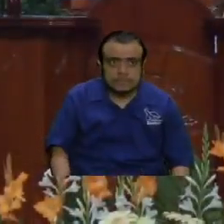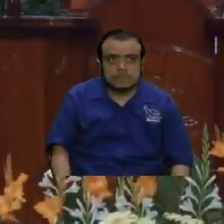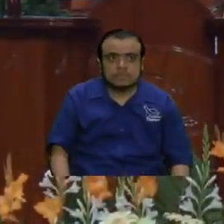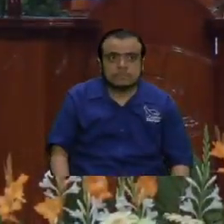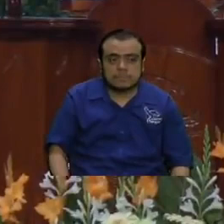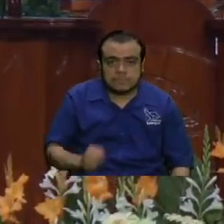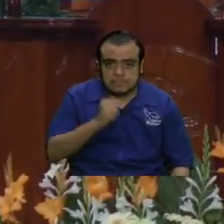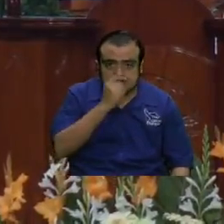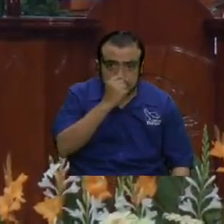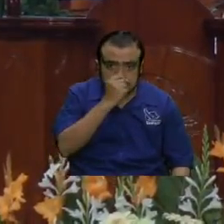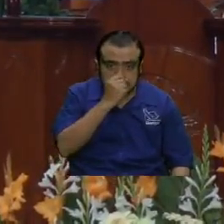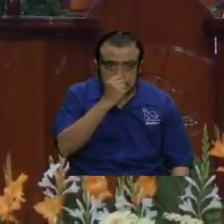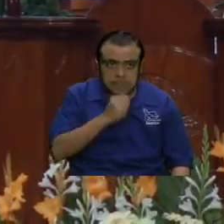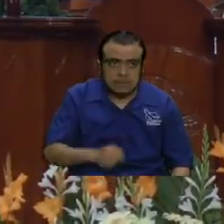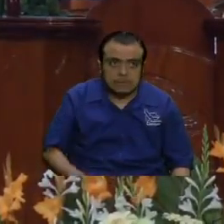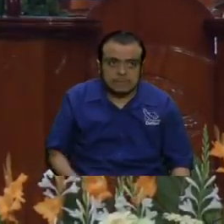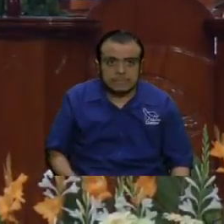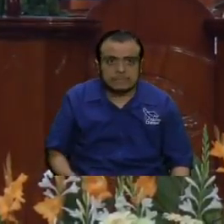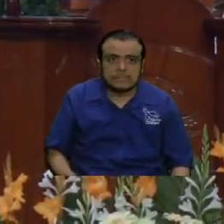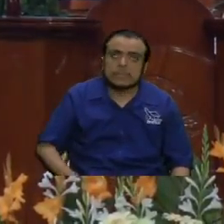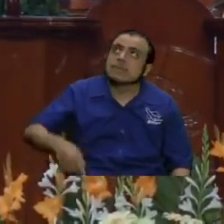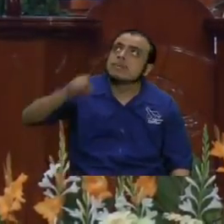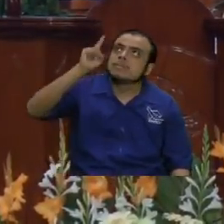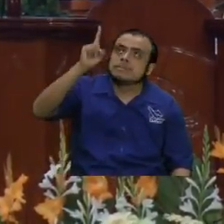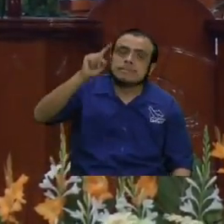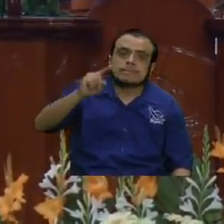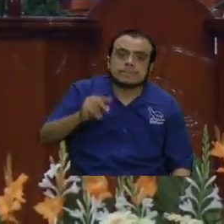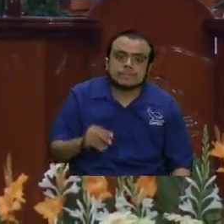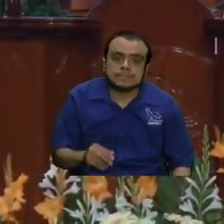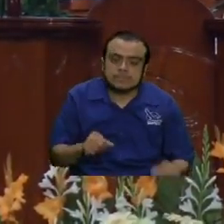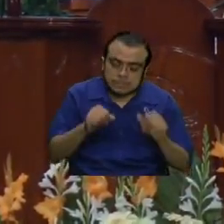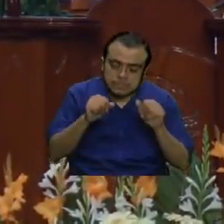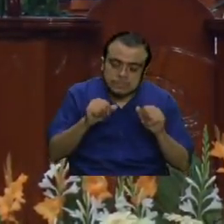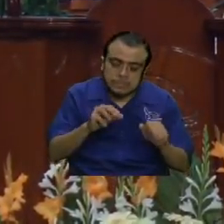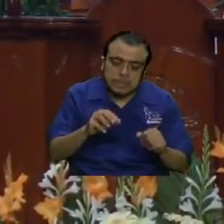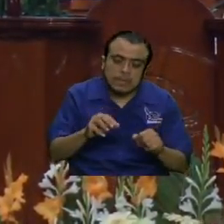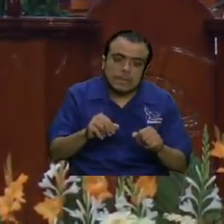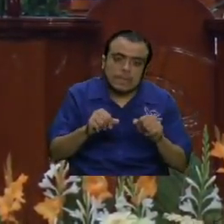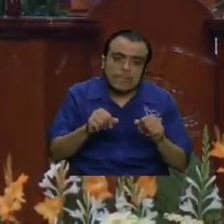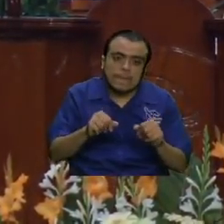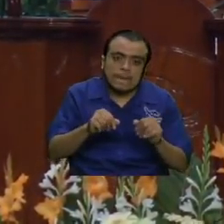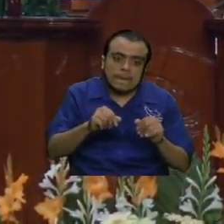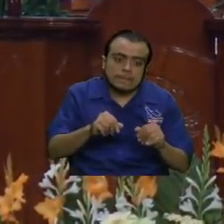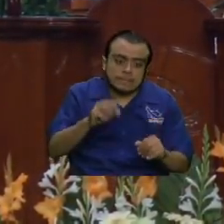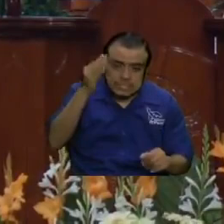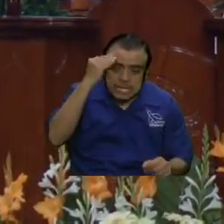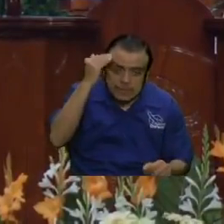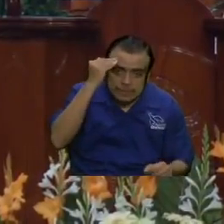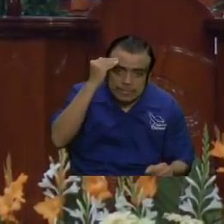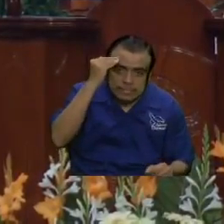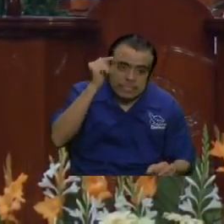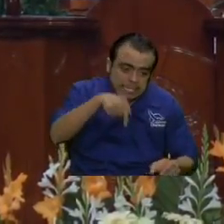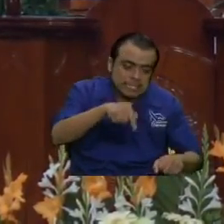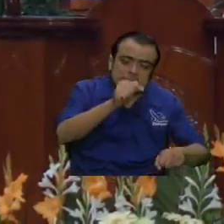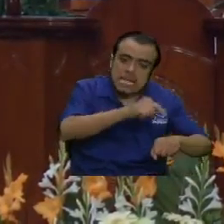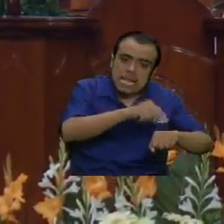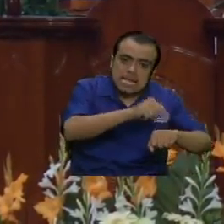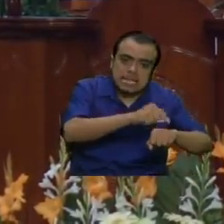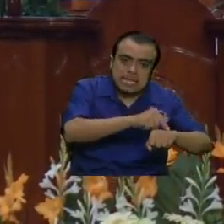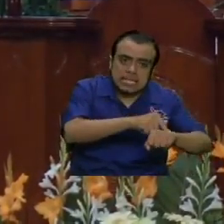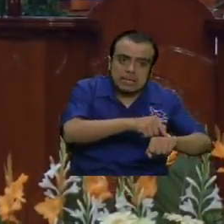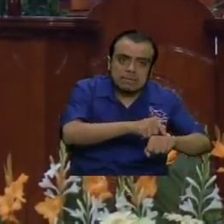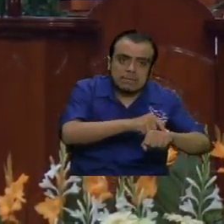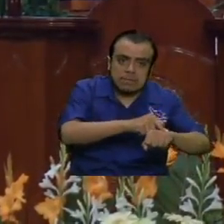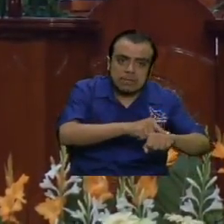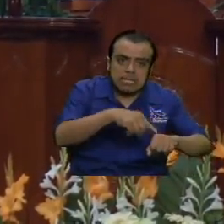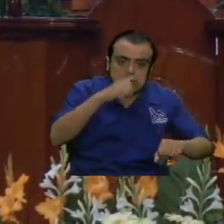Señor tienes designados desde antes y que hoy es su tiempo su puerta tiempo para la puerta fe